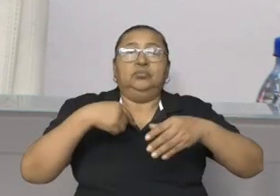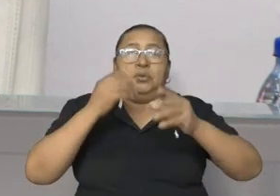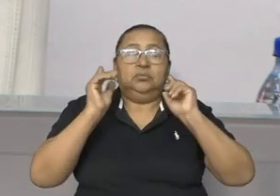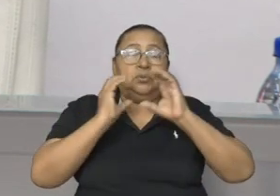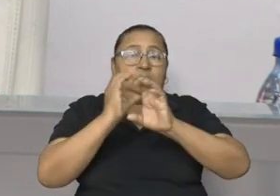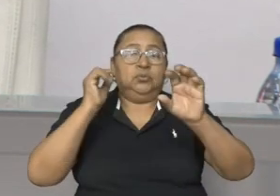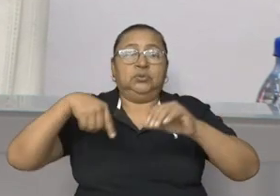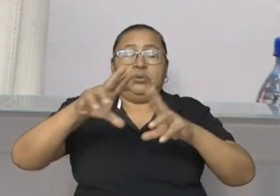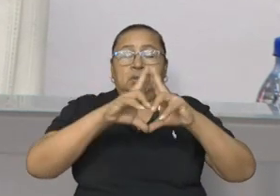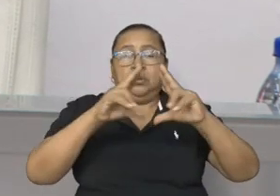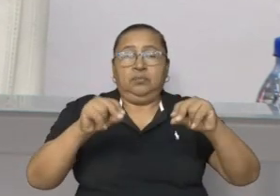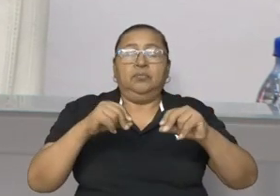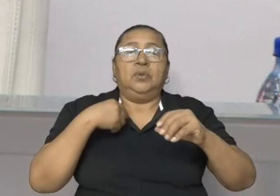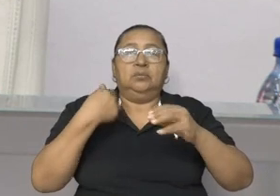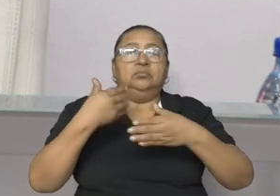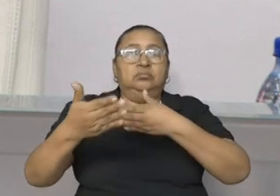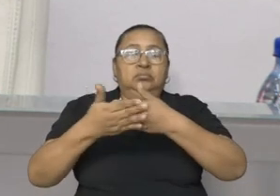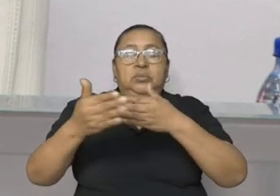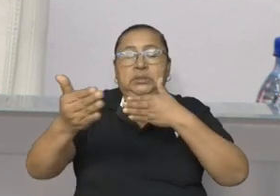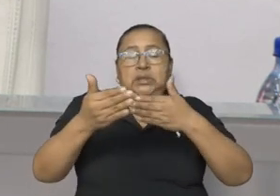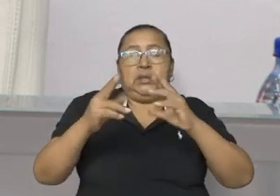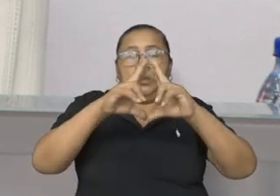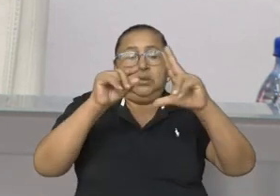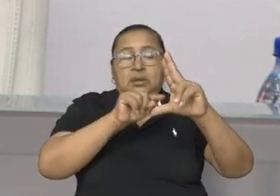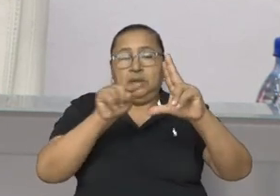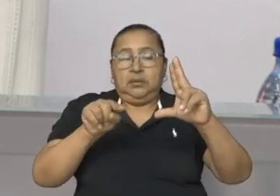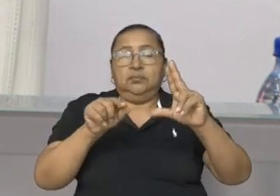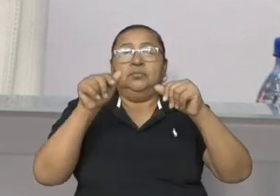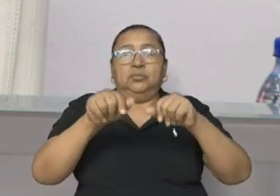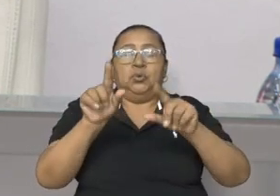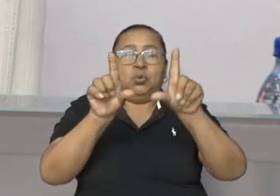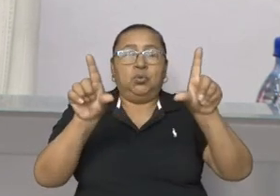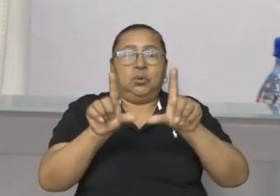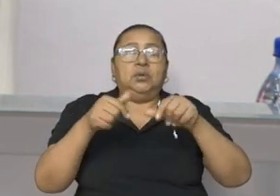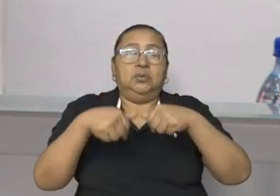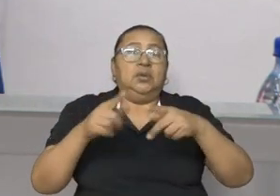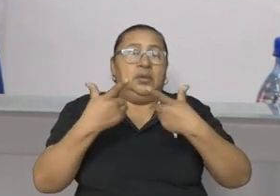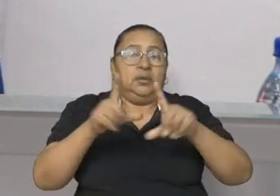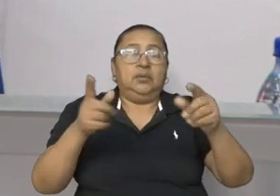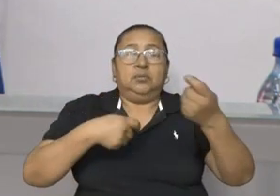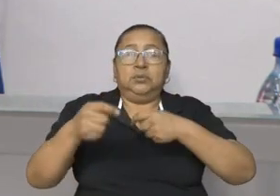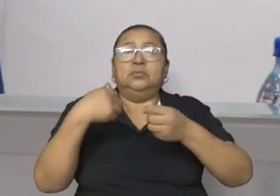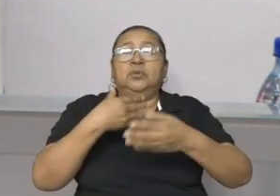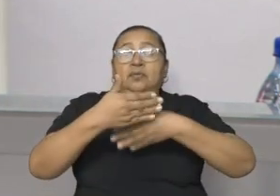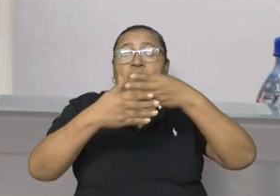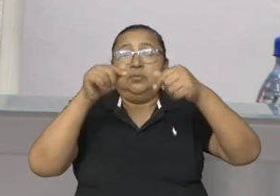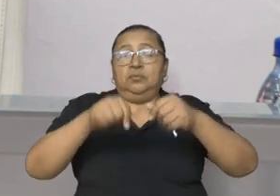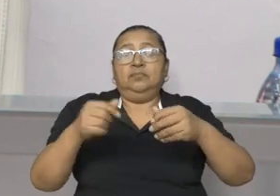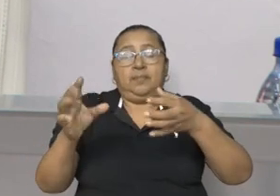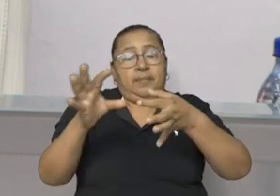transporte nicaragüense atingente a el canal, zona de libre comercio e infraestructuras